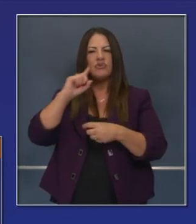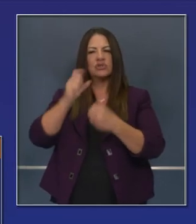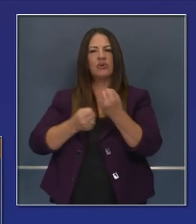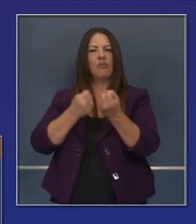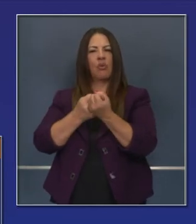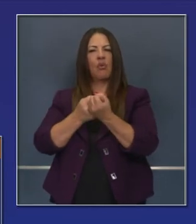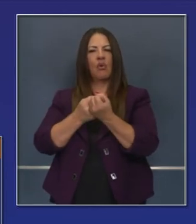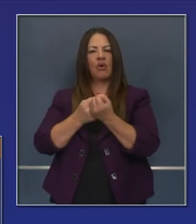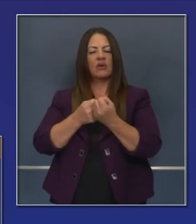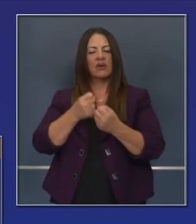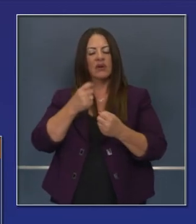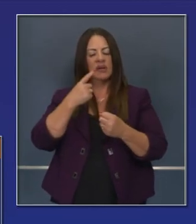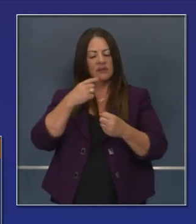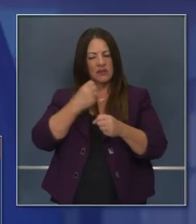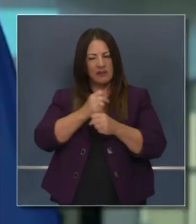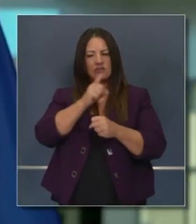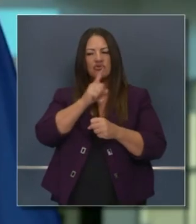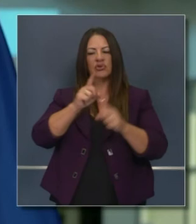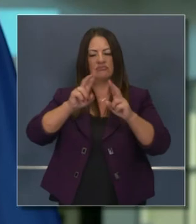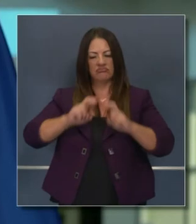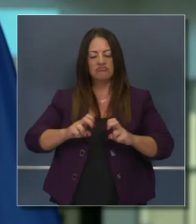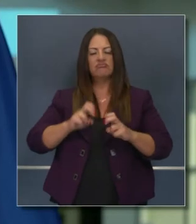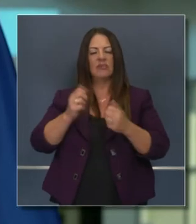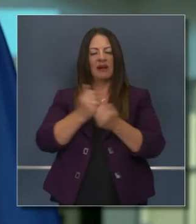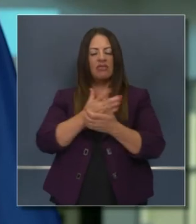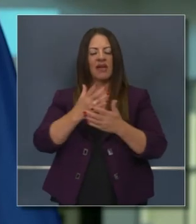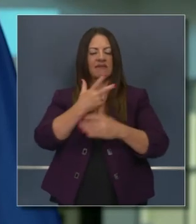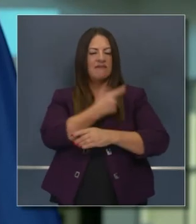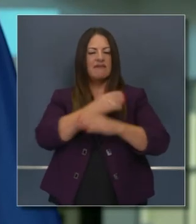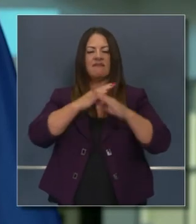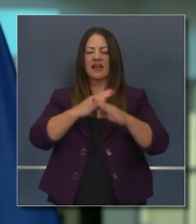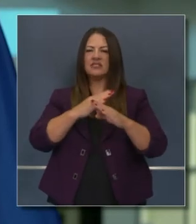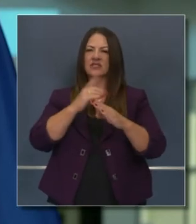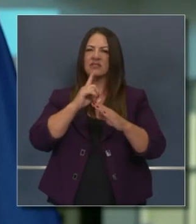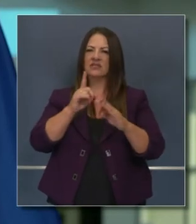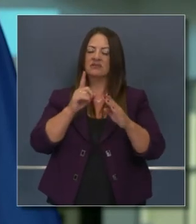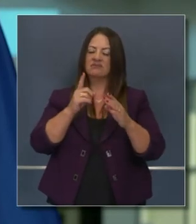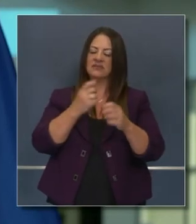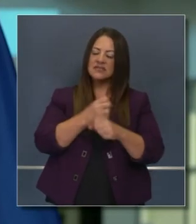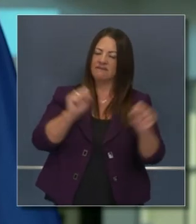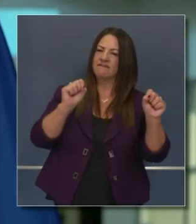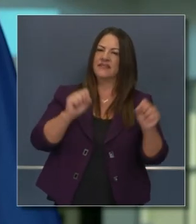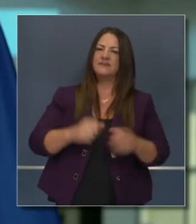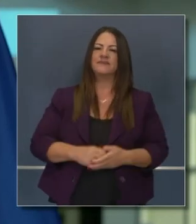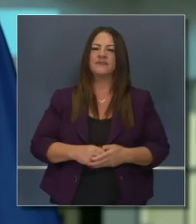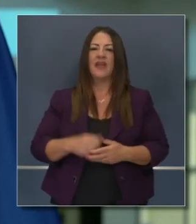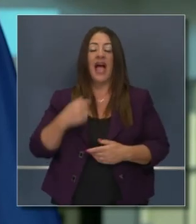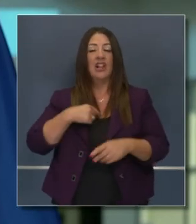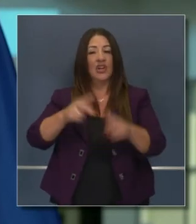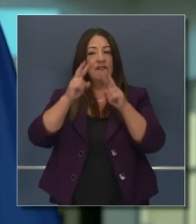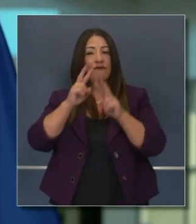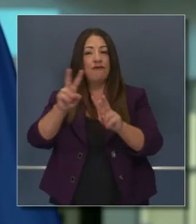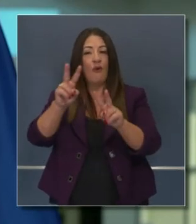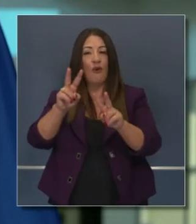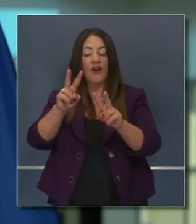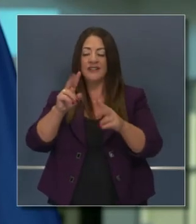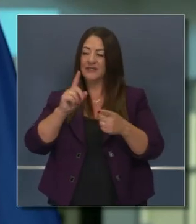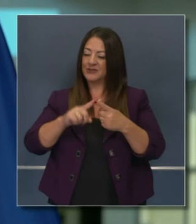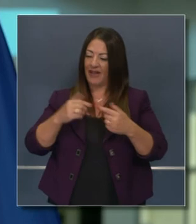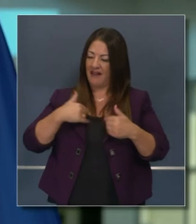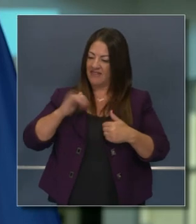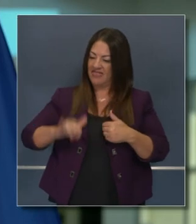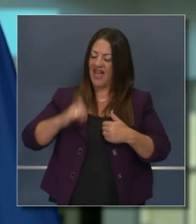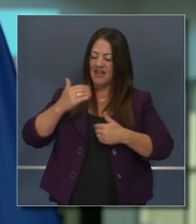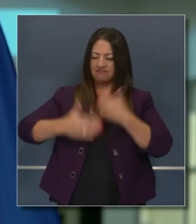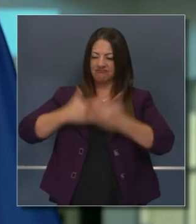recibir su apoyo en ese espacio. Así que anticipamos la adjudicación de este